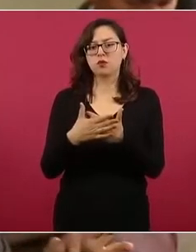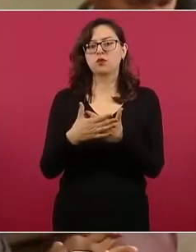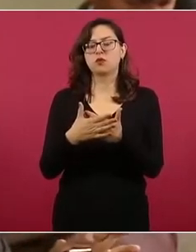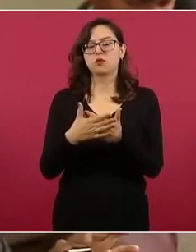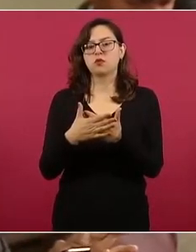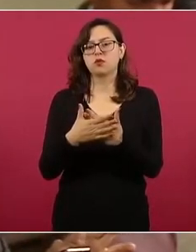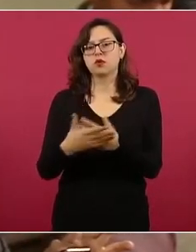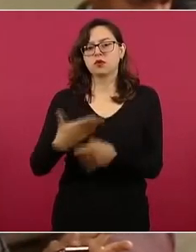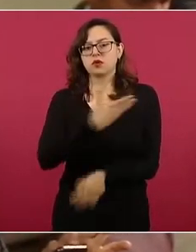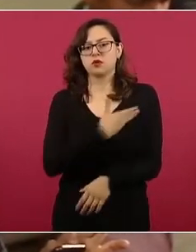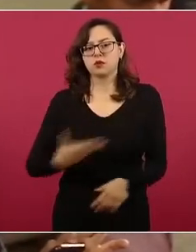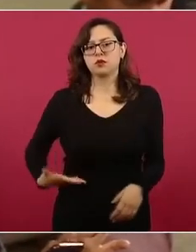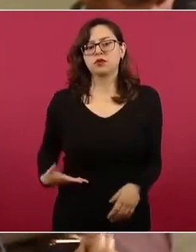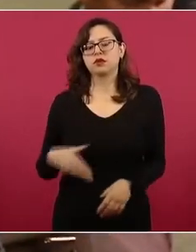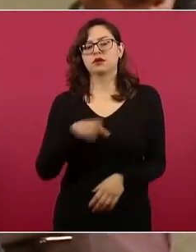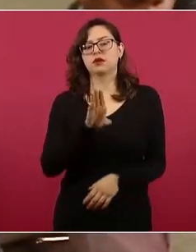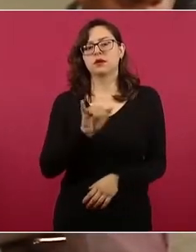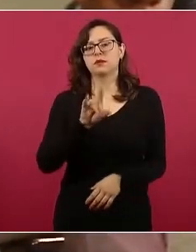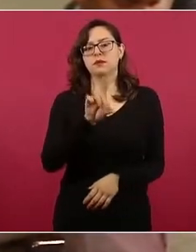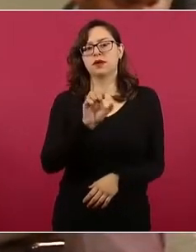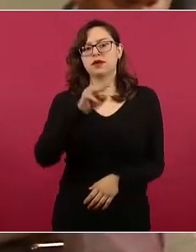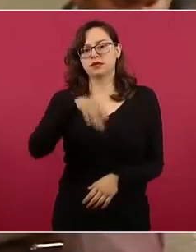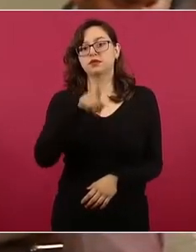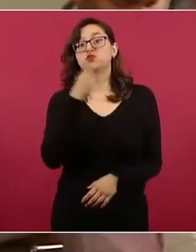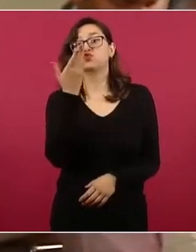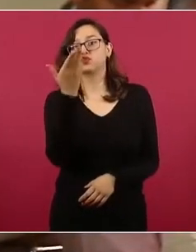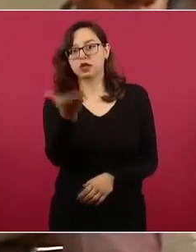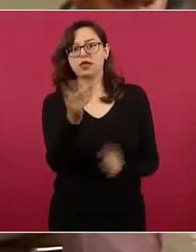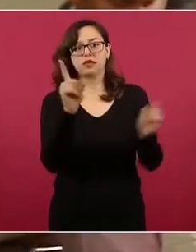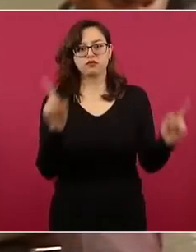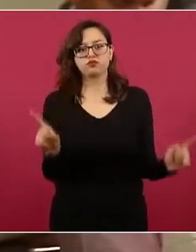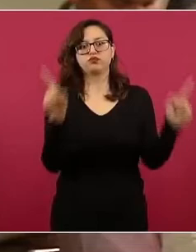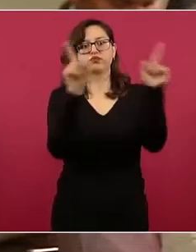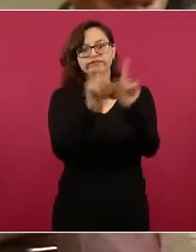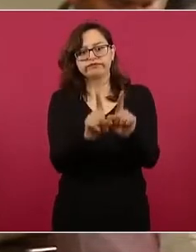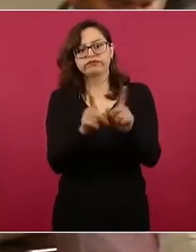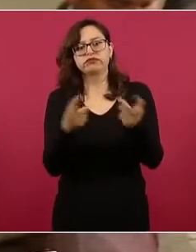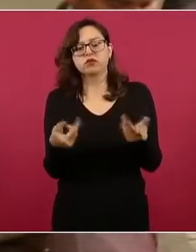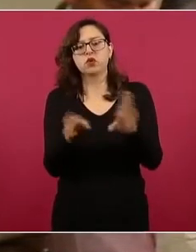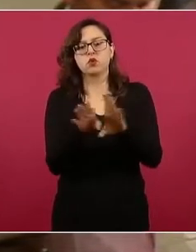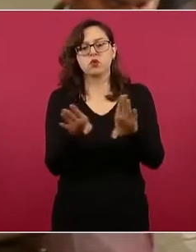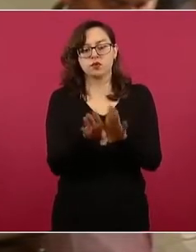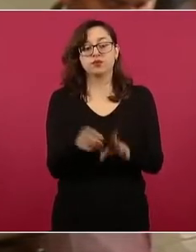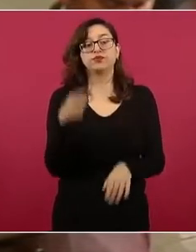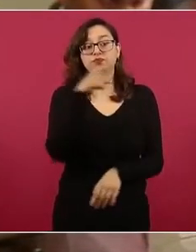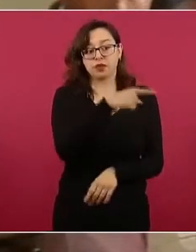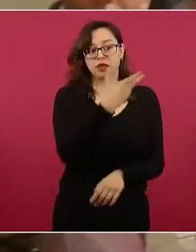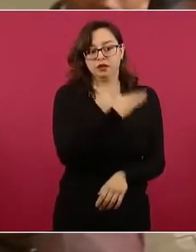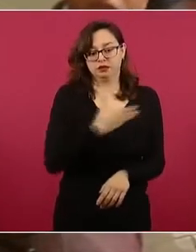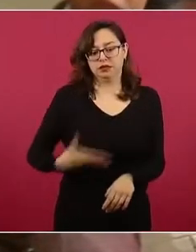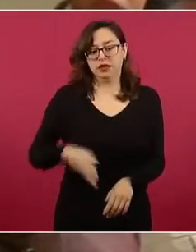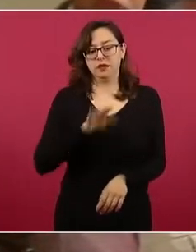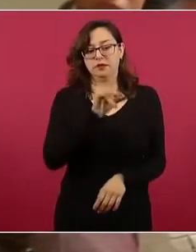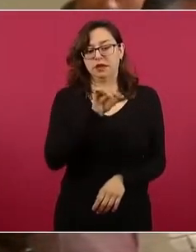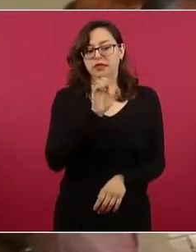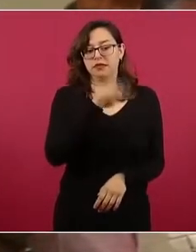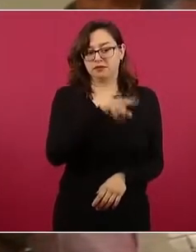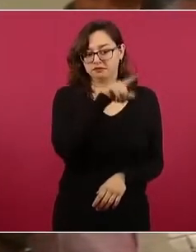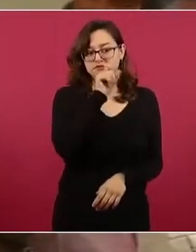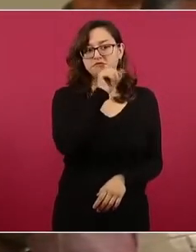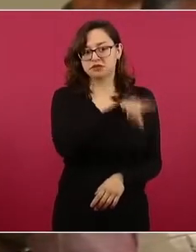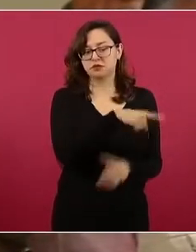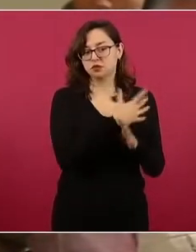tendría con el presidente de Estados Unidos, Joe Biden, quien por cierto, bueno, en las últimas horas también ha declarado que en Estados Unidos no es inevitable